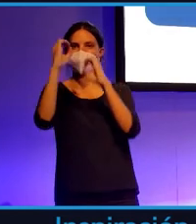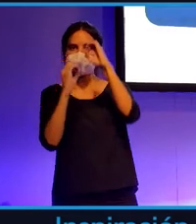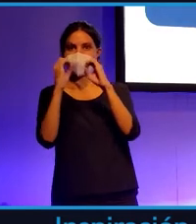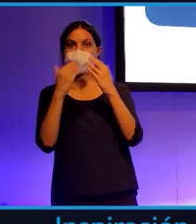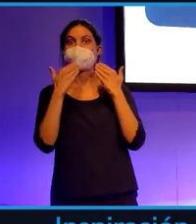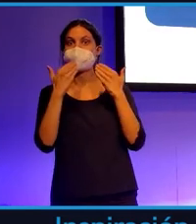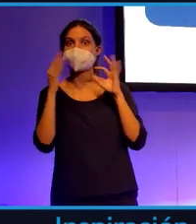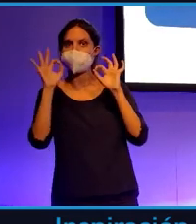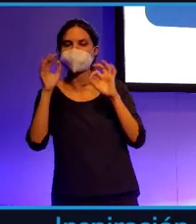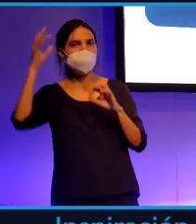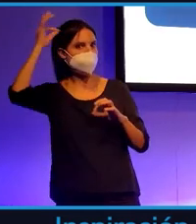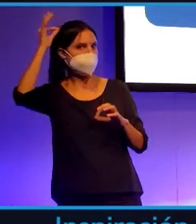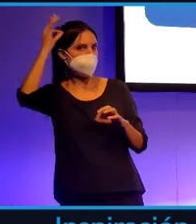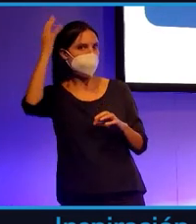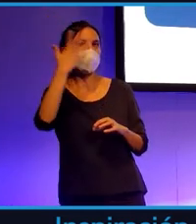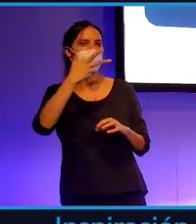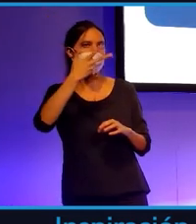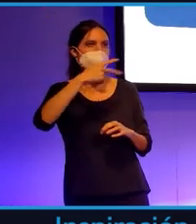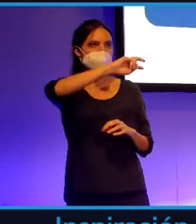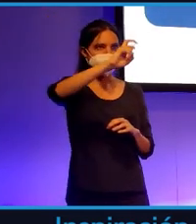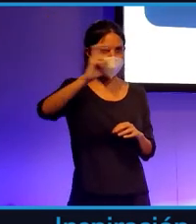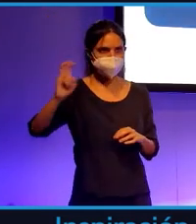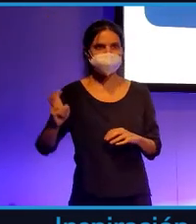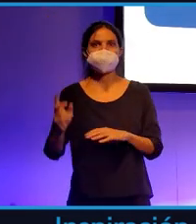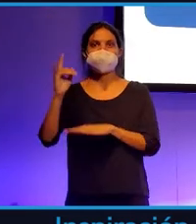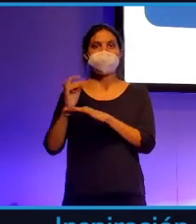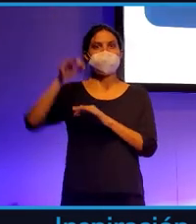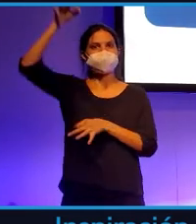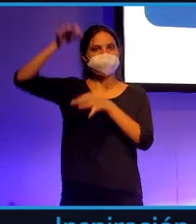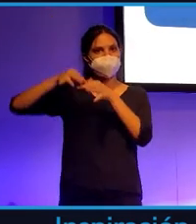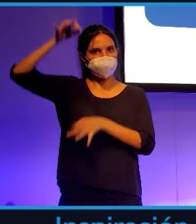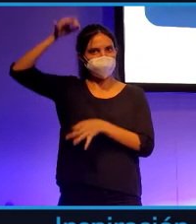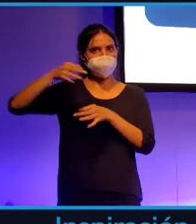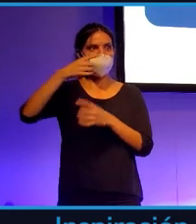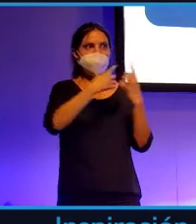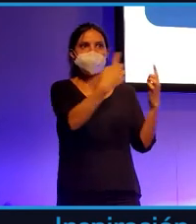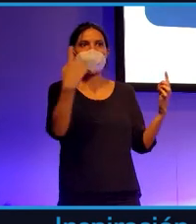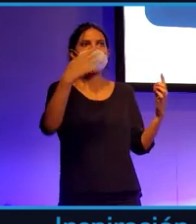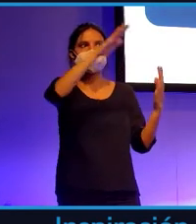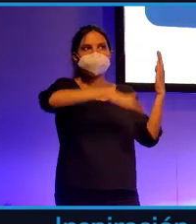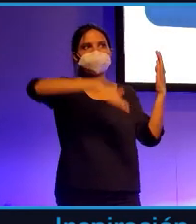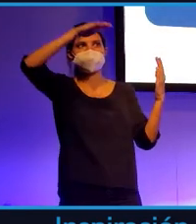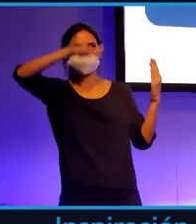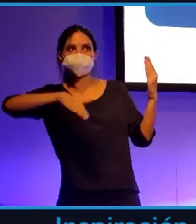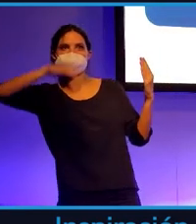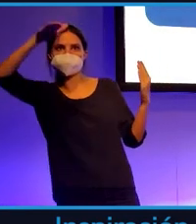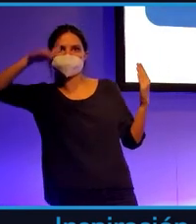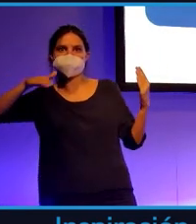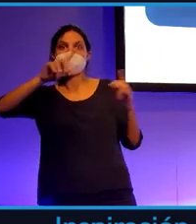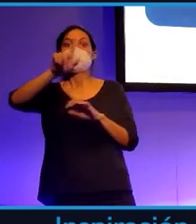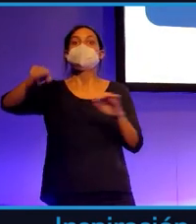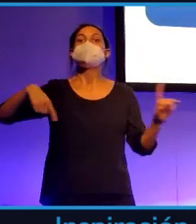que tengamos el pelo del color que lo tenemos, que midamos lo que medimos y que realmente tengamos esta